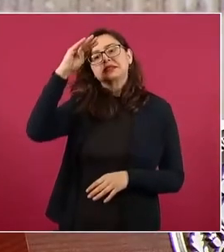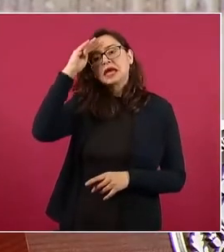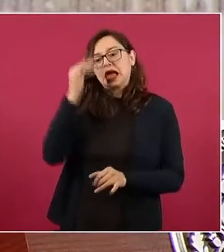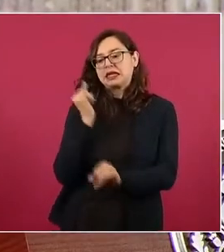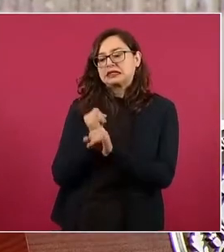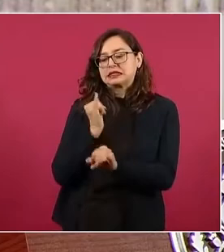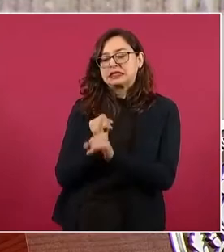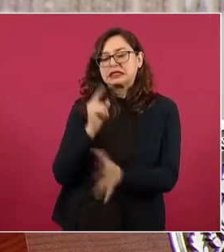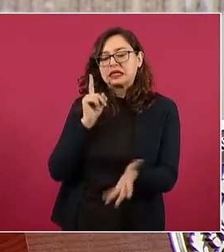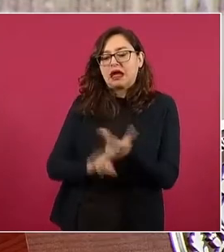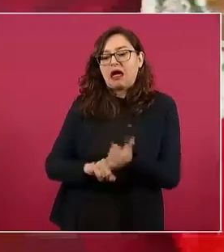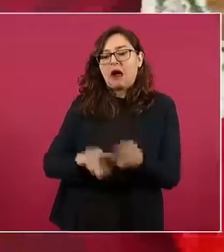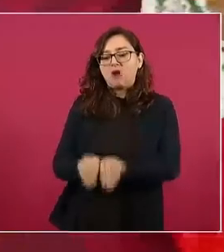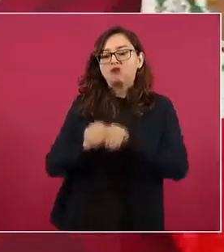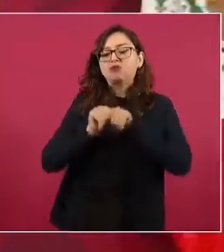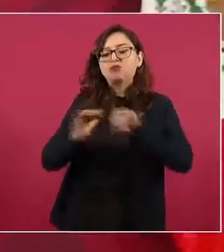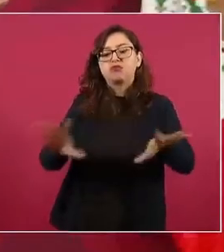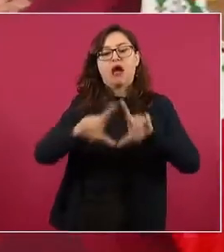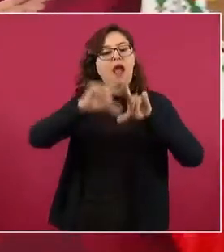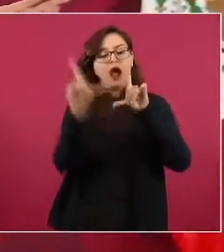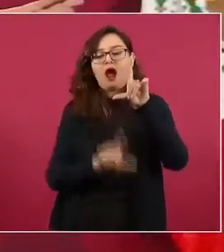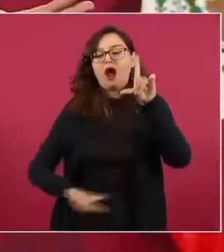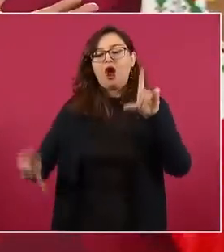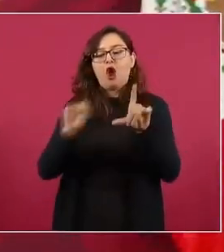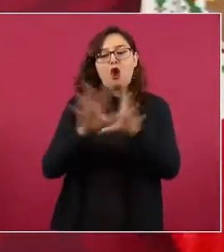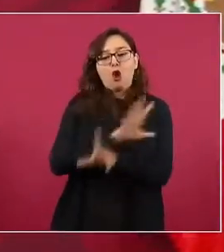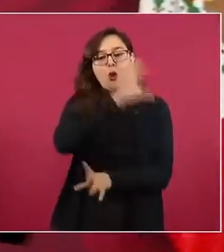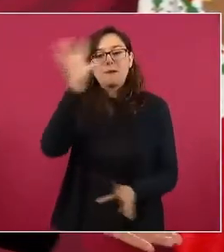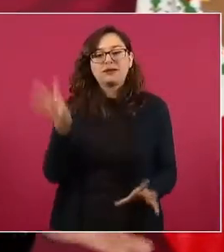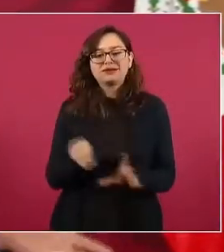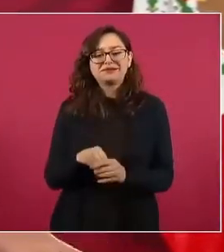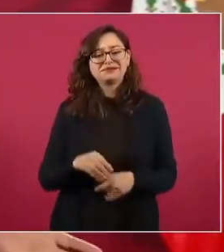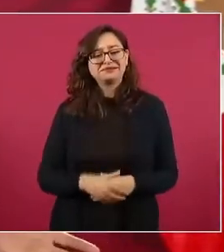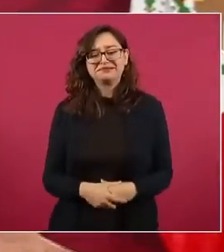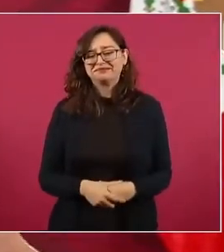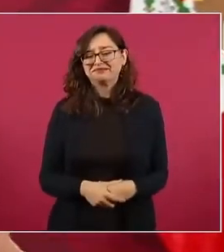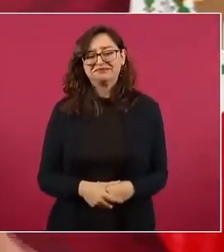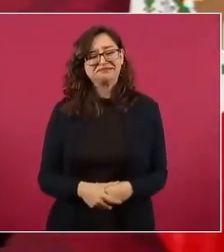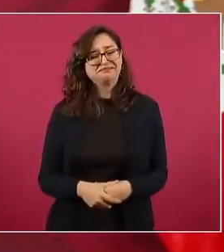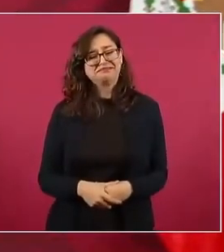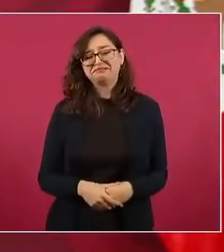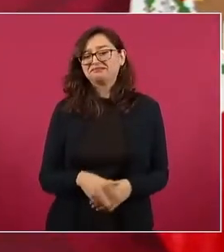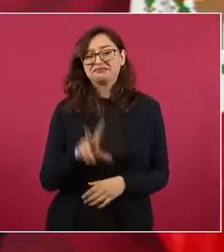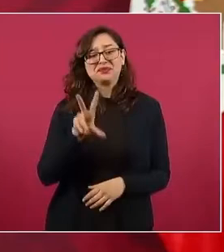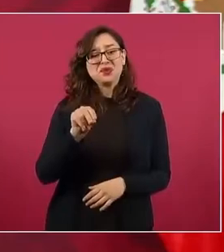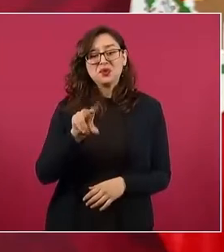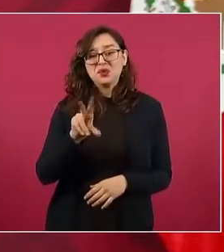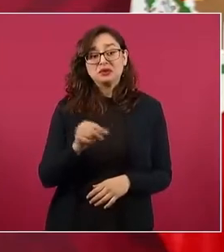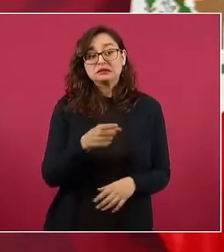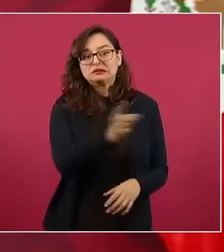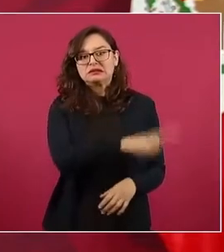aunque no nos guste, todavía en México